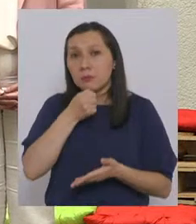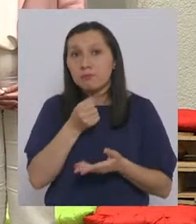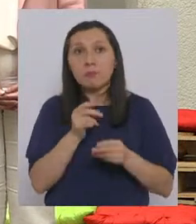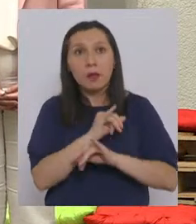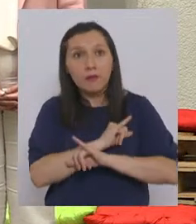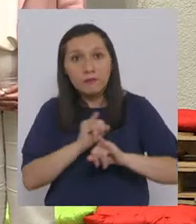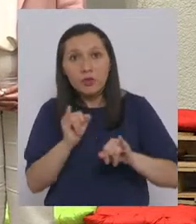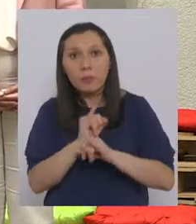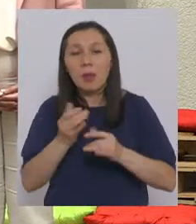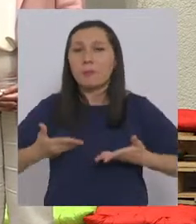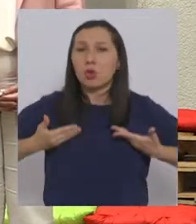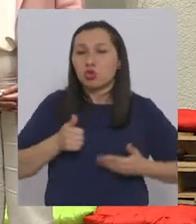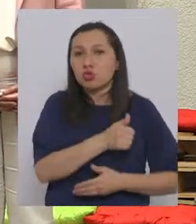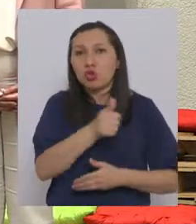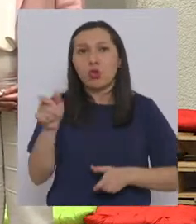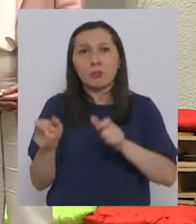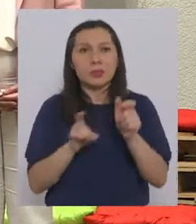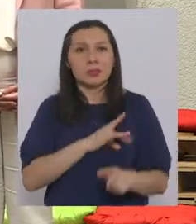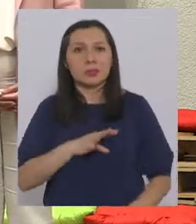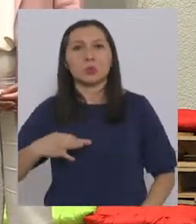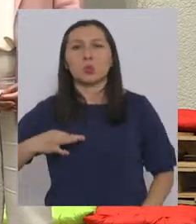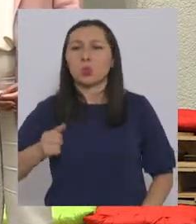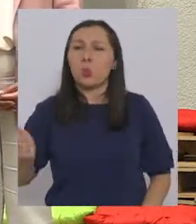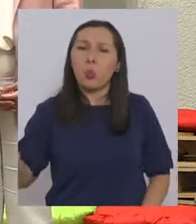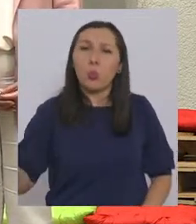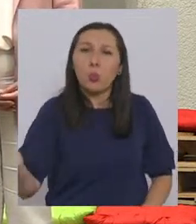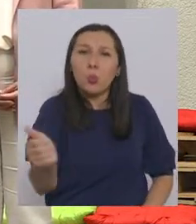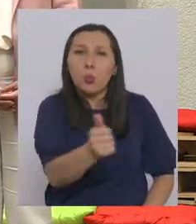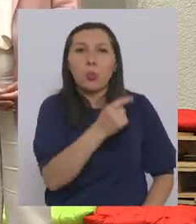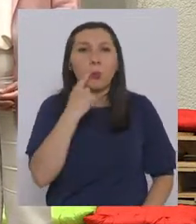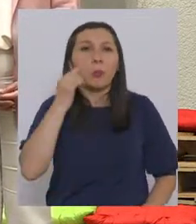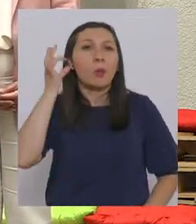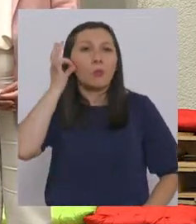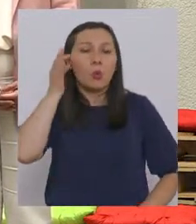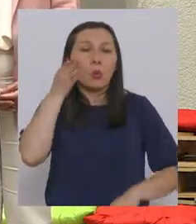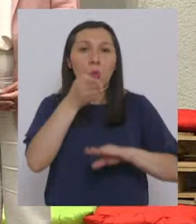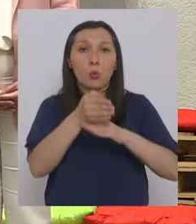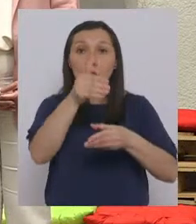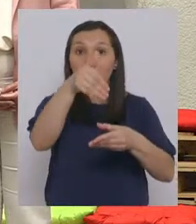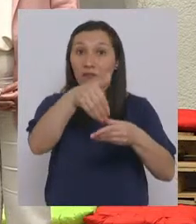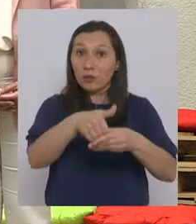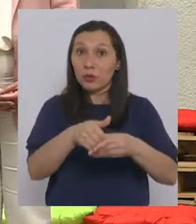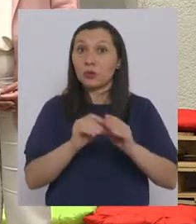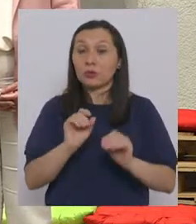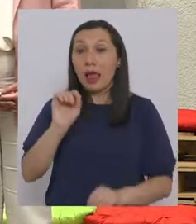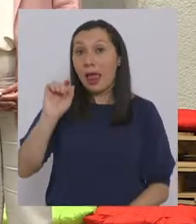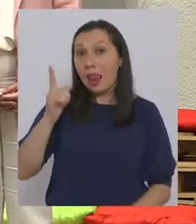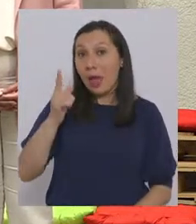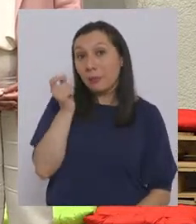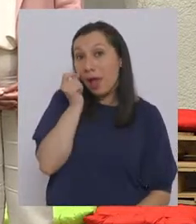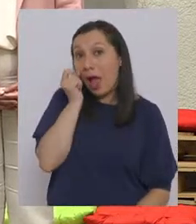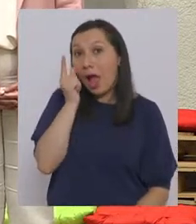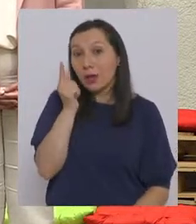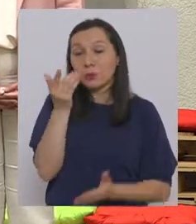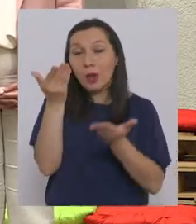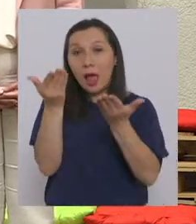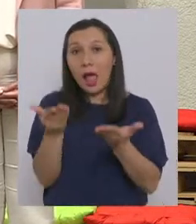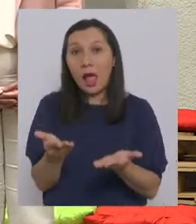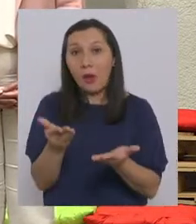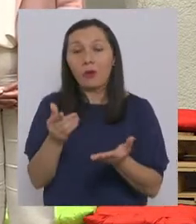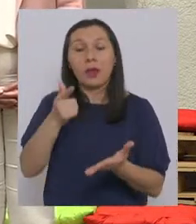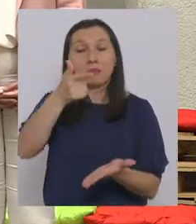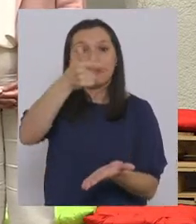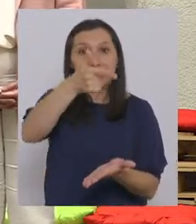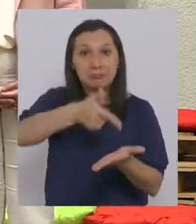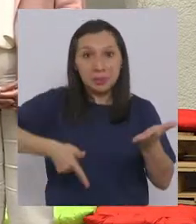motivar a que sean todos los chilenos y chilenas todos los ciudadanos y ciudadanas quienes concurran con su voto con ese lápiz azul ahora a pasta